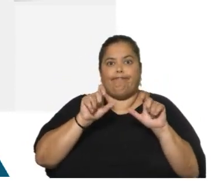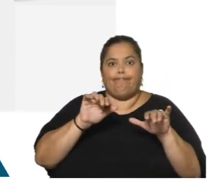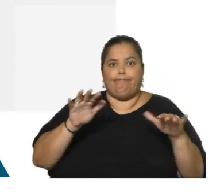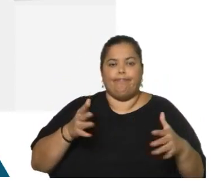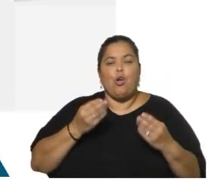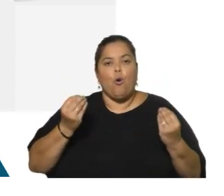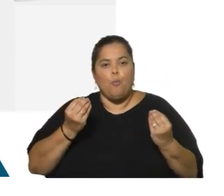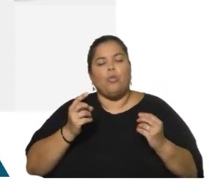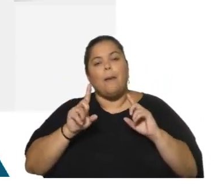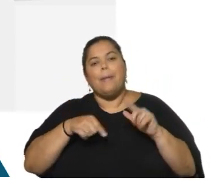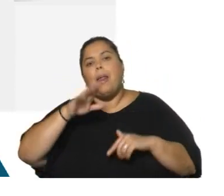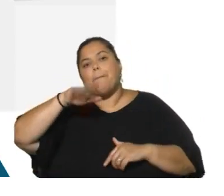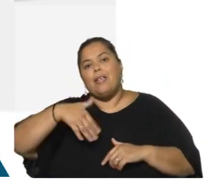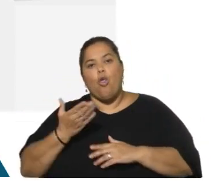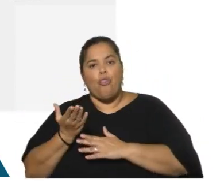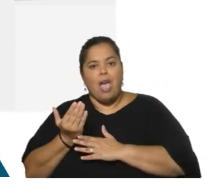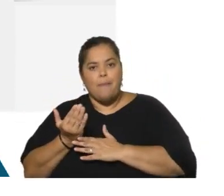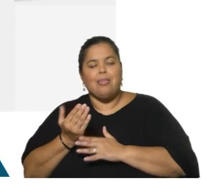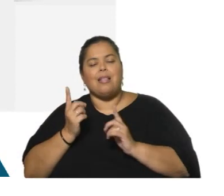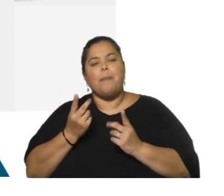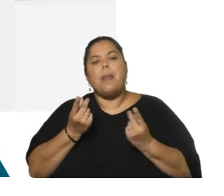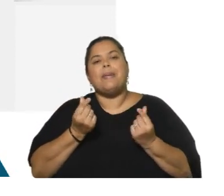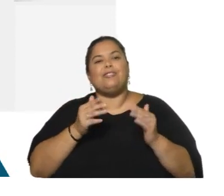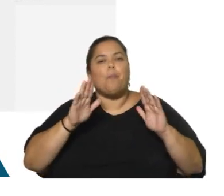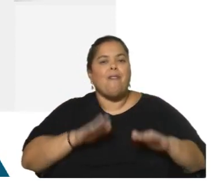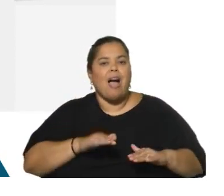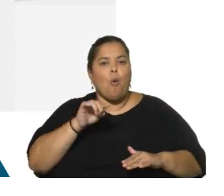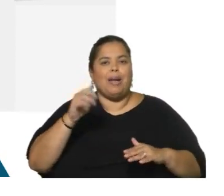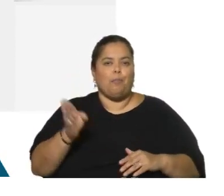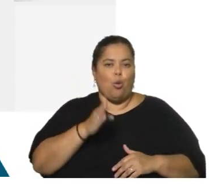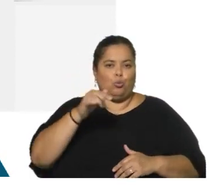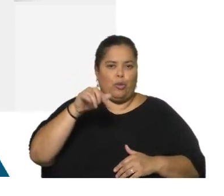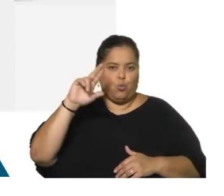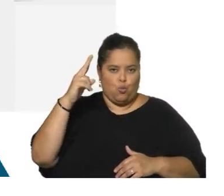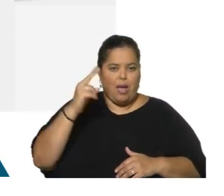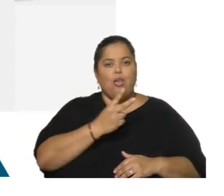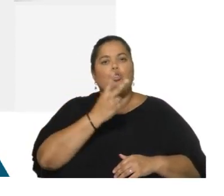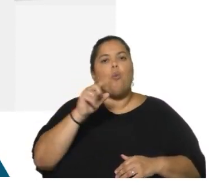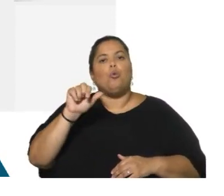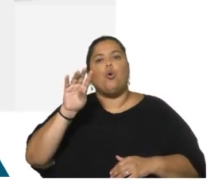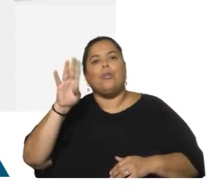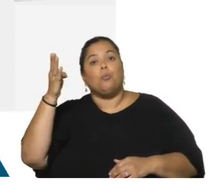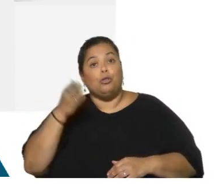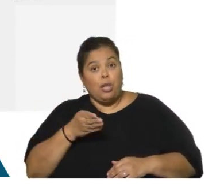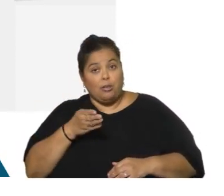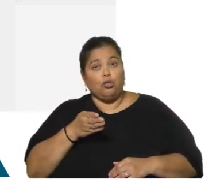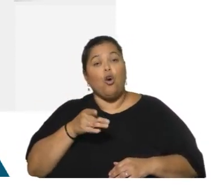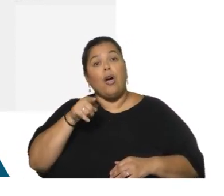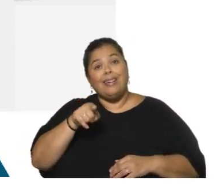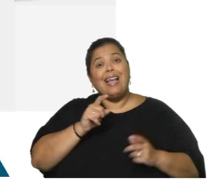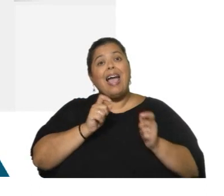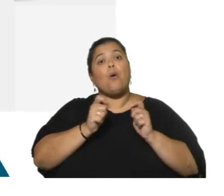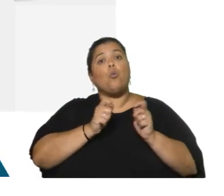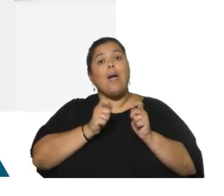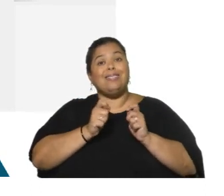demanda, precios más bajos también para los productos uruguayos. El segundo dato, 2.4%, es la encuesta de